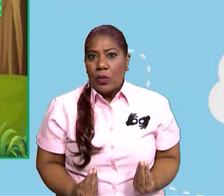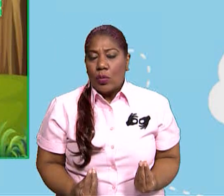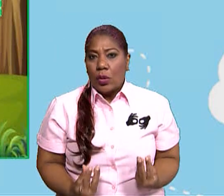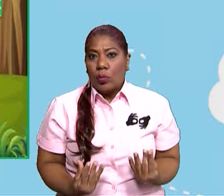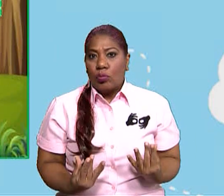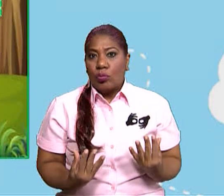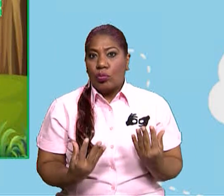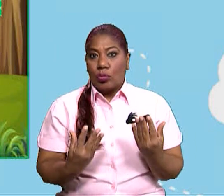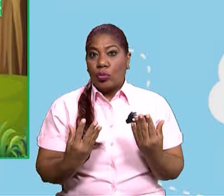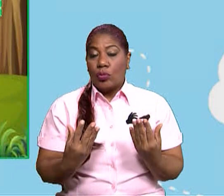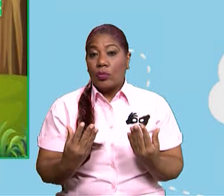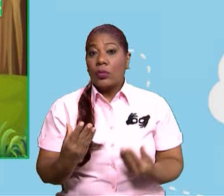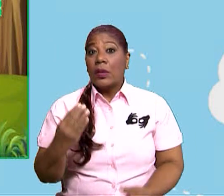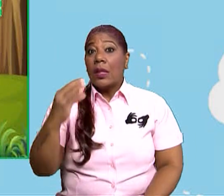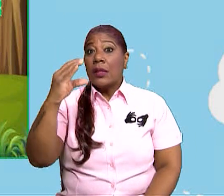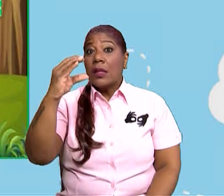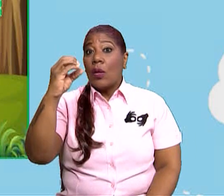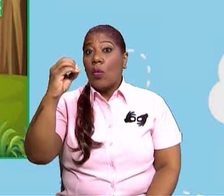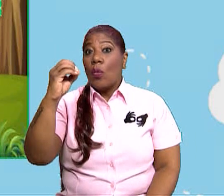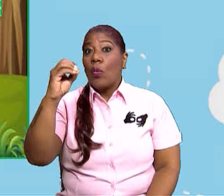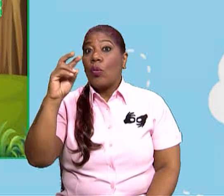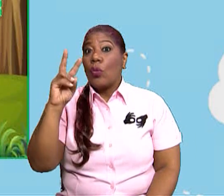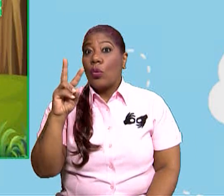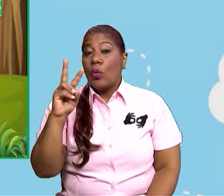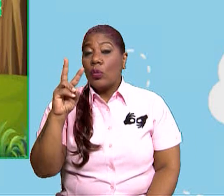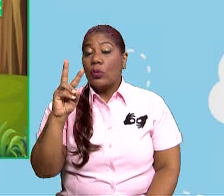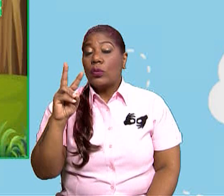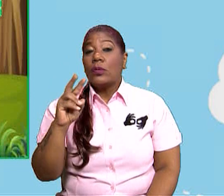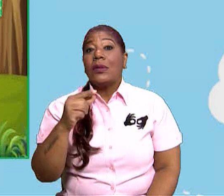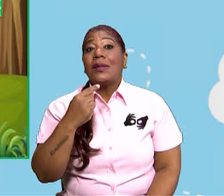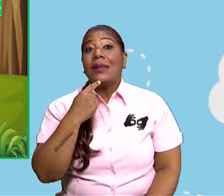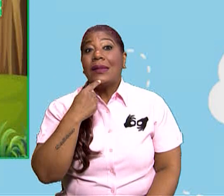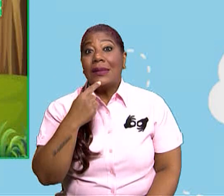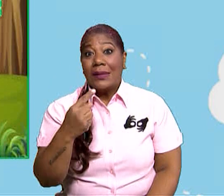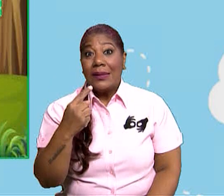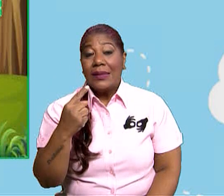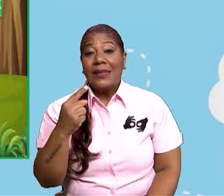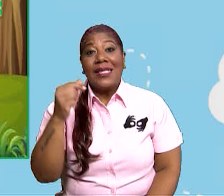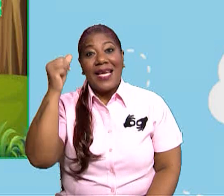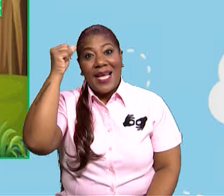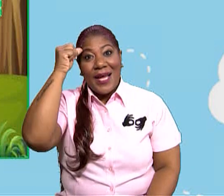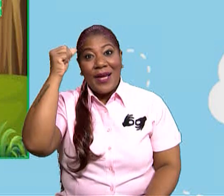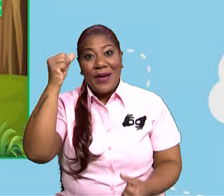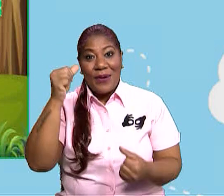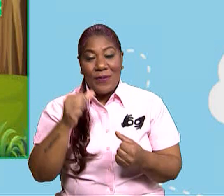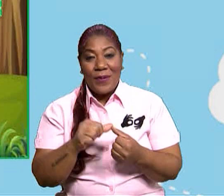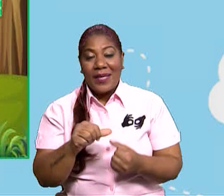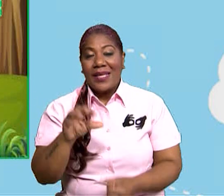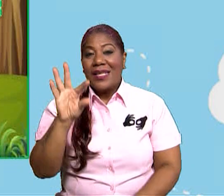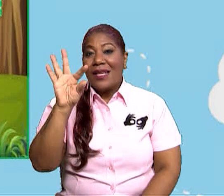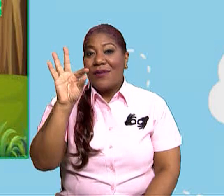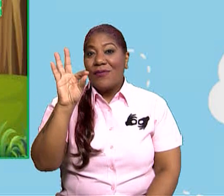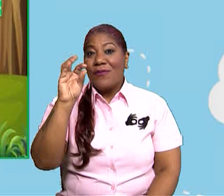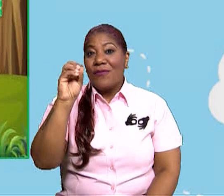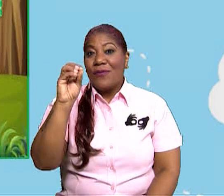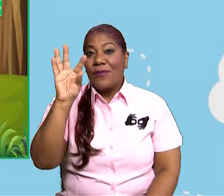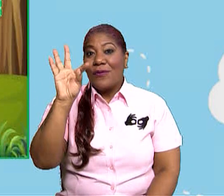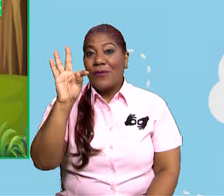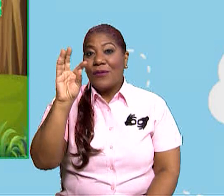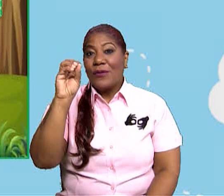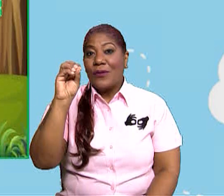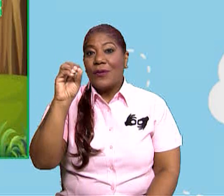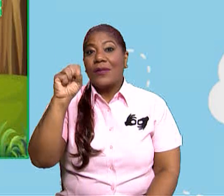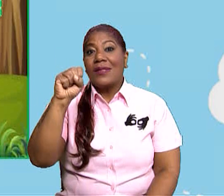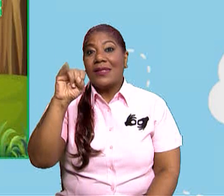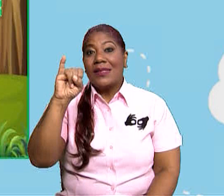en alimento. Este proceso se llama fotosíntesis. De las plantas se alimentan los